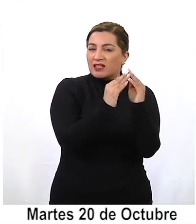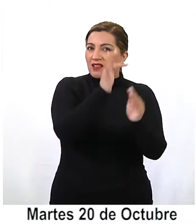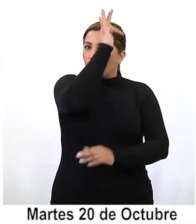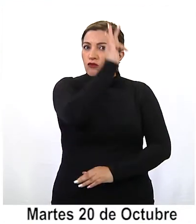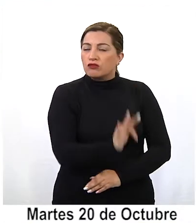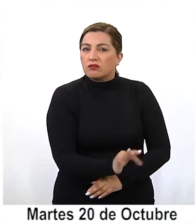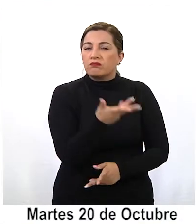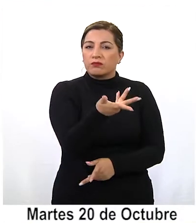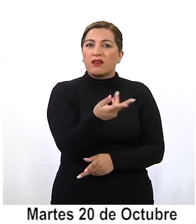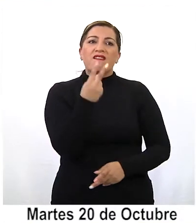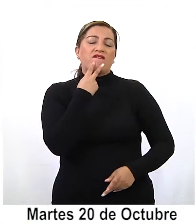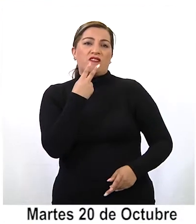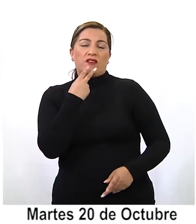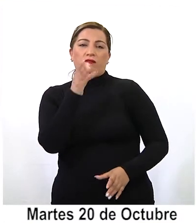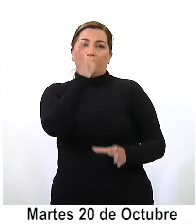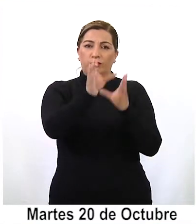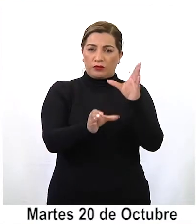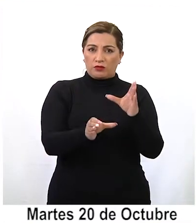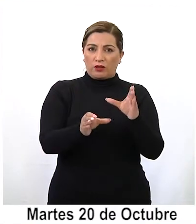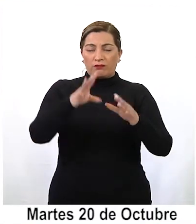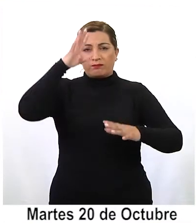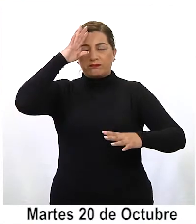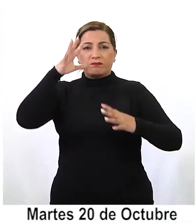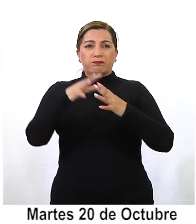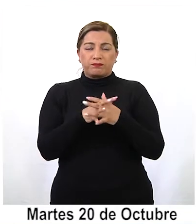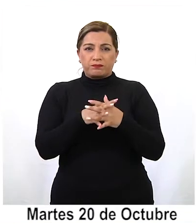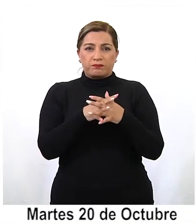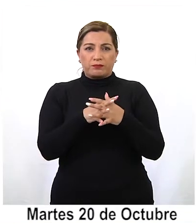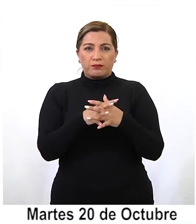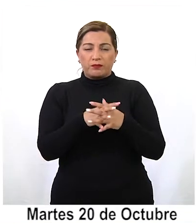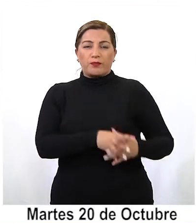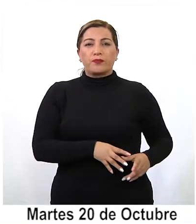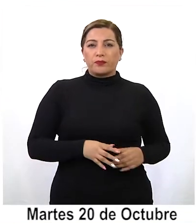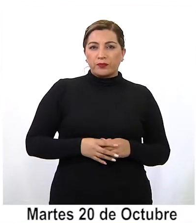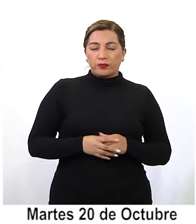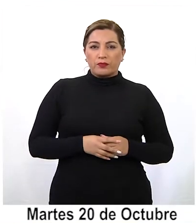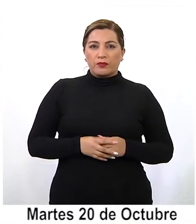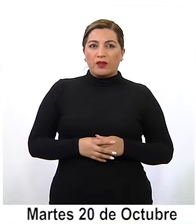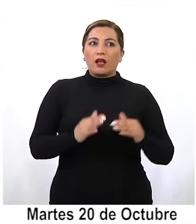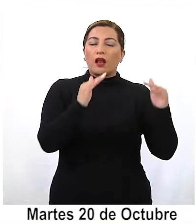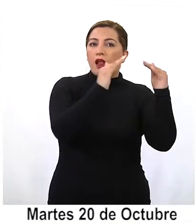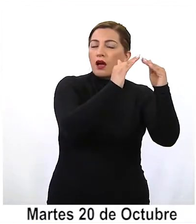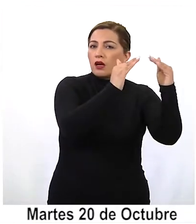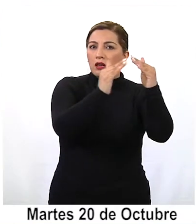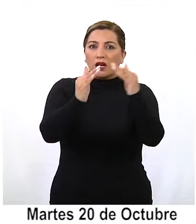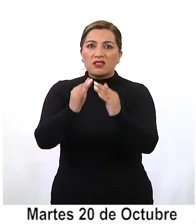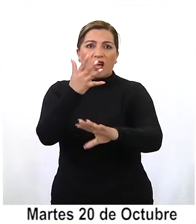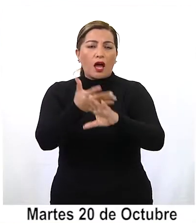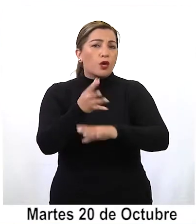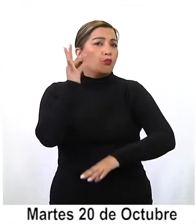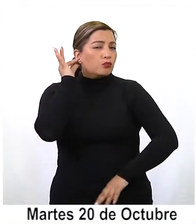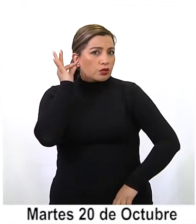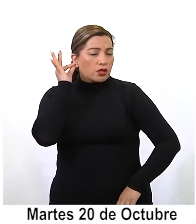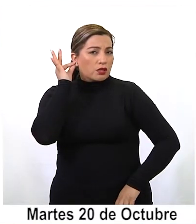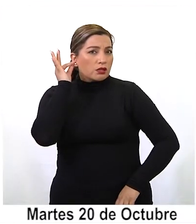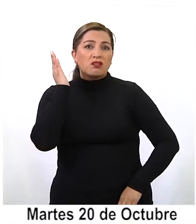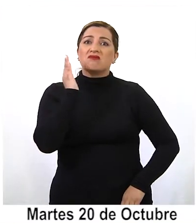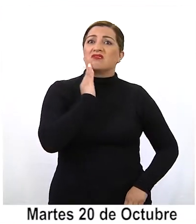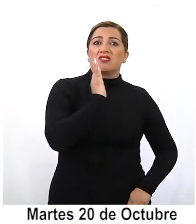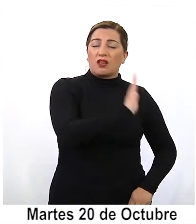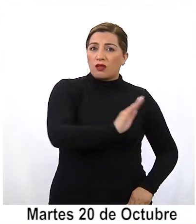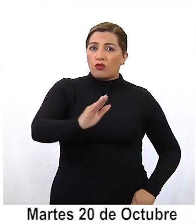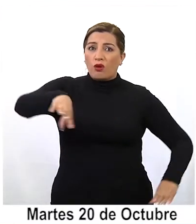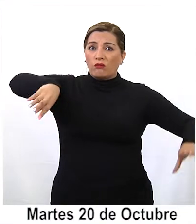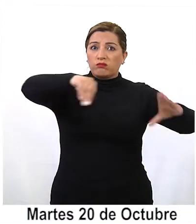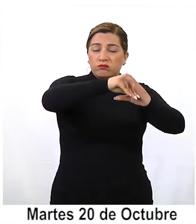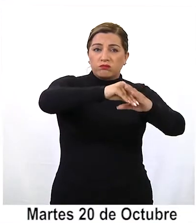fiscales en las que vive personal de la Fuerza Armada, específicamente del Ejército. Viviendas de las cuales viven mujeres, viven niños,